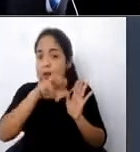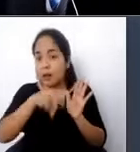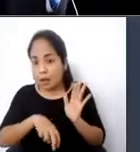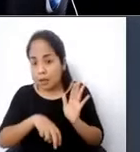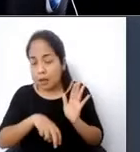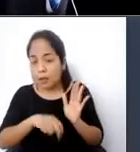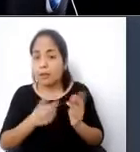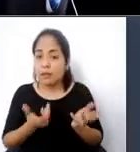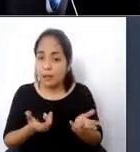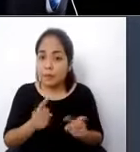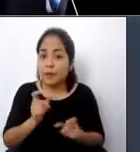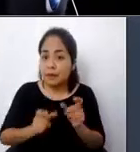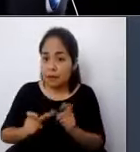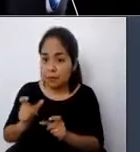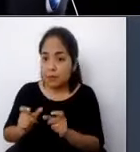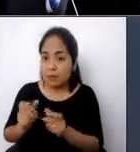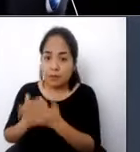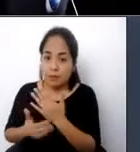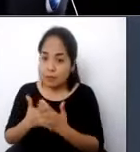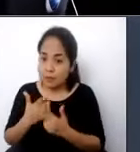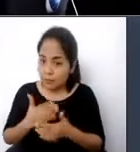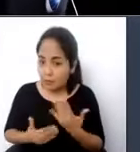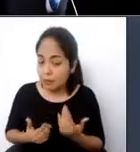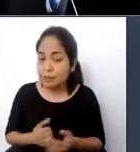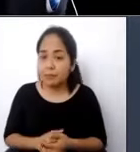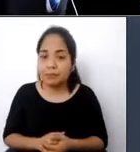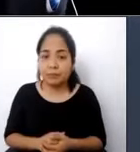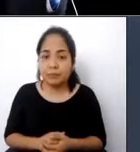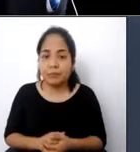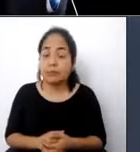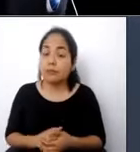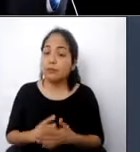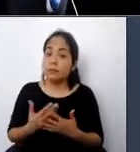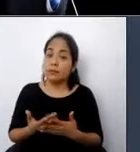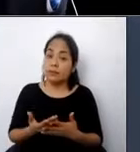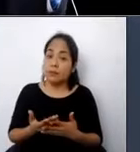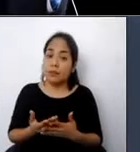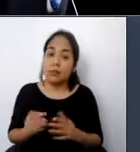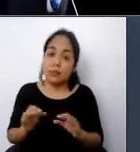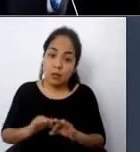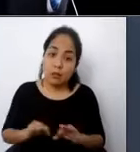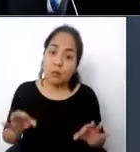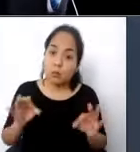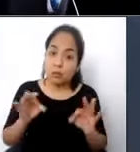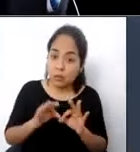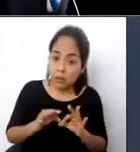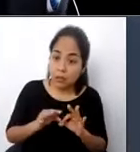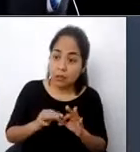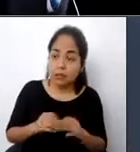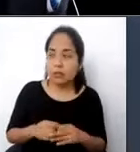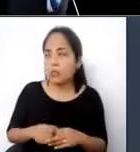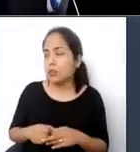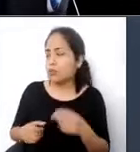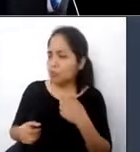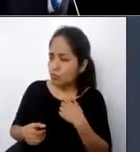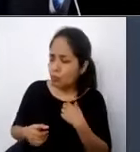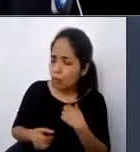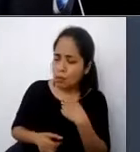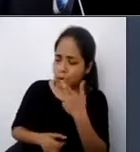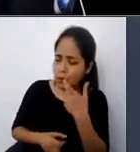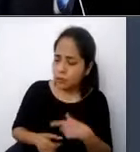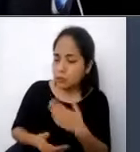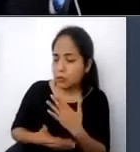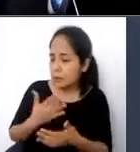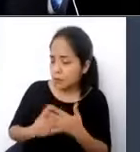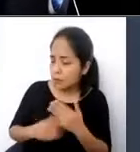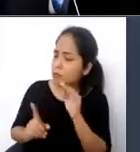discapacidad. Es increíble pero a pesar de que uno indica cuando viaja que es una persona con discapacidad